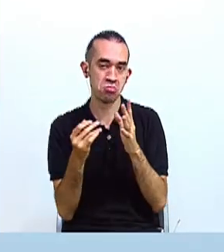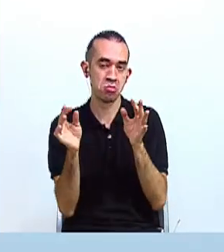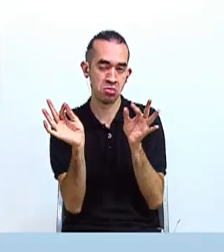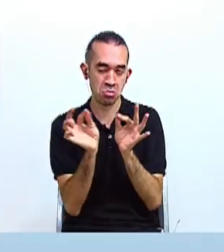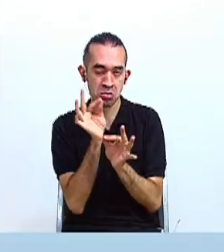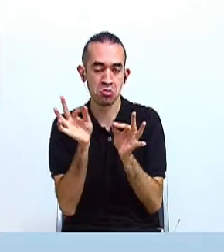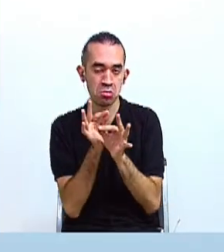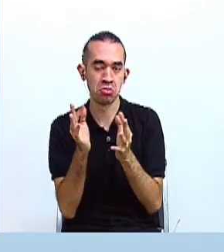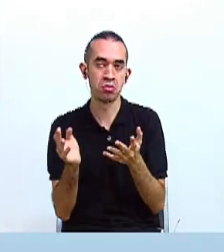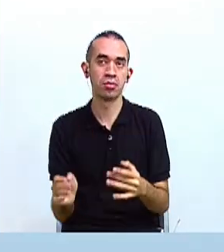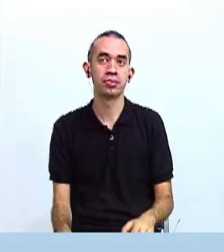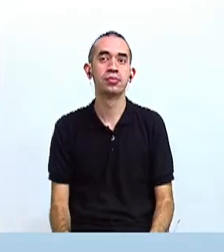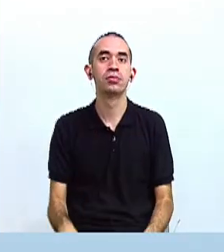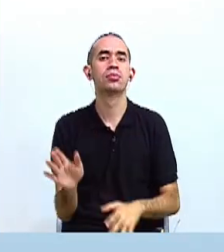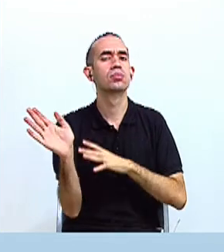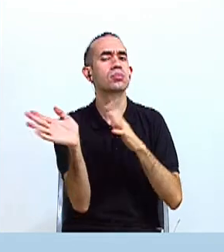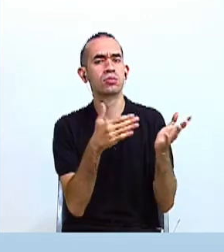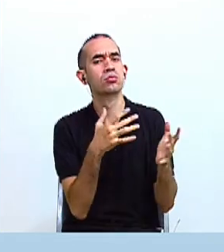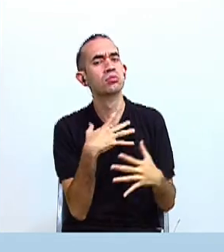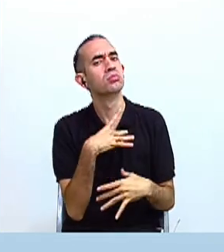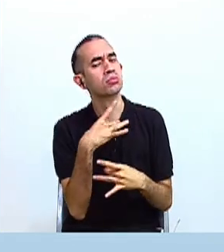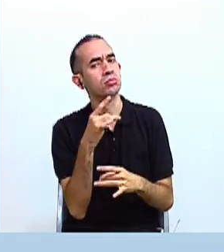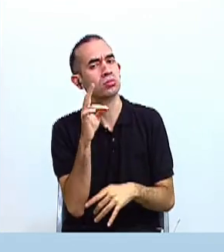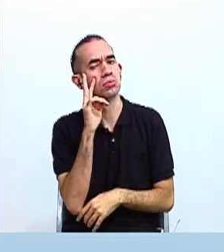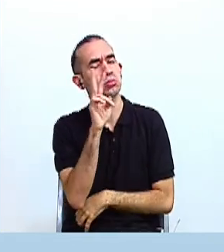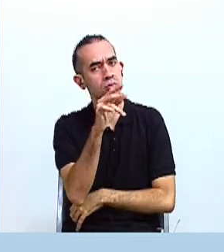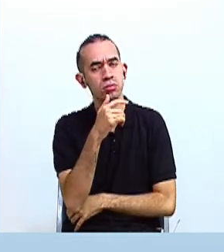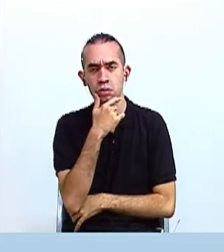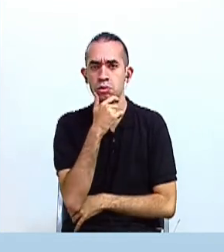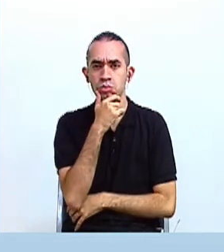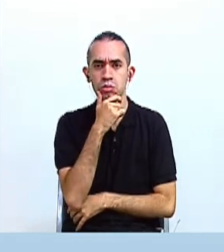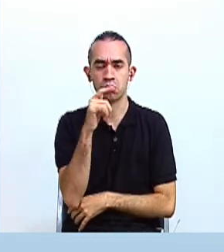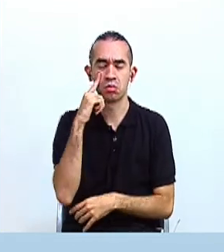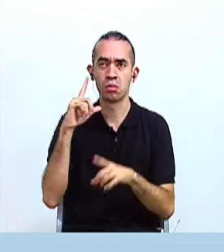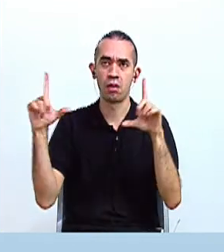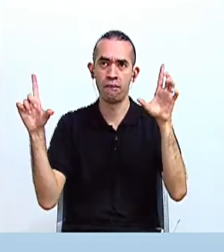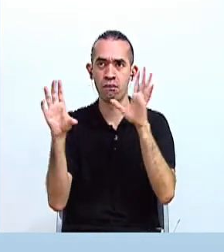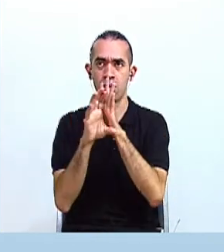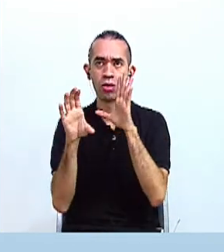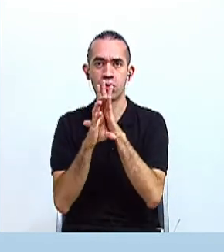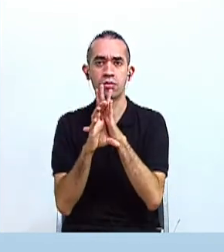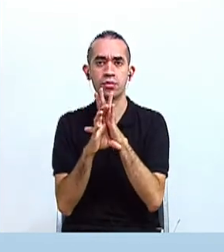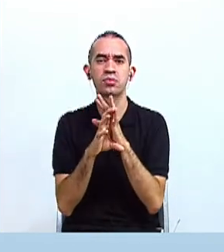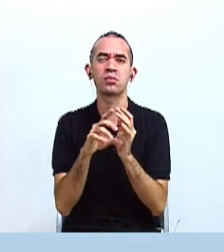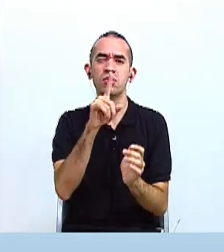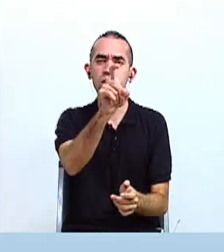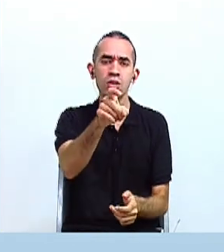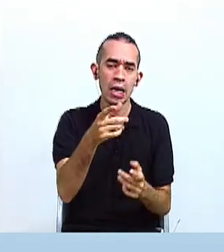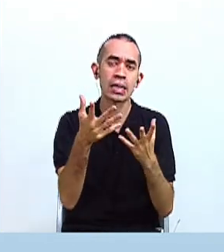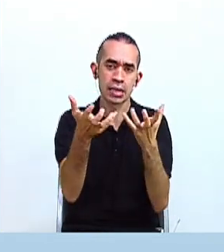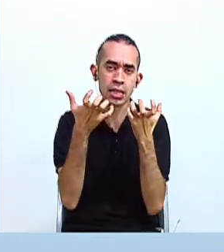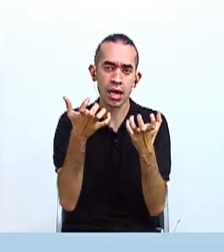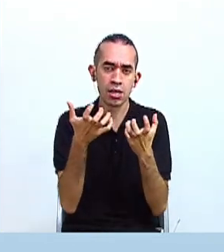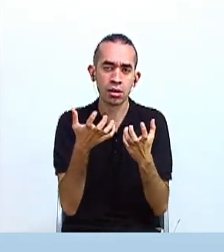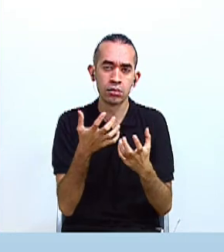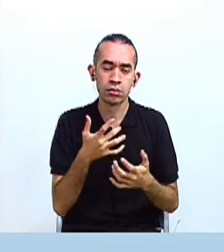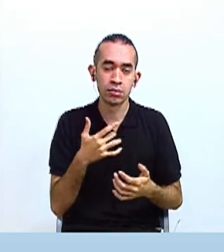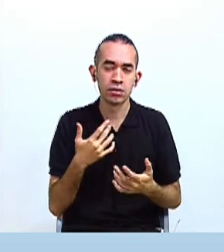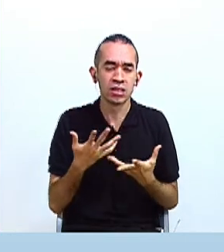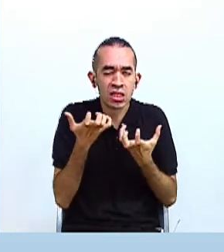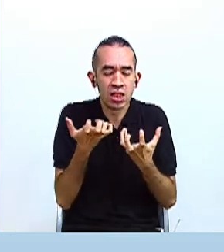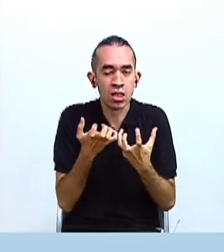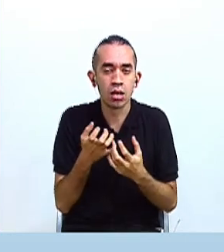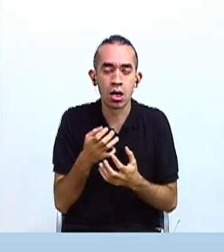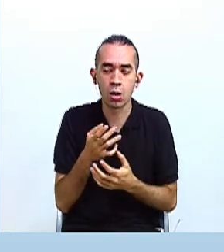Bien, pero, qué interesante ver estos objetos aquí en una pantalla, pero quizás muchos de ustedes sientan el deseo de